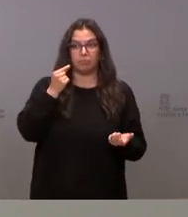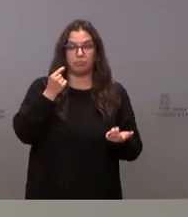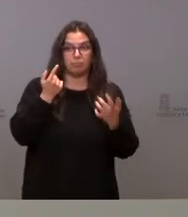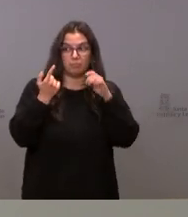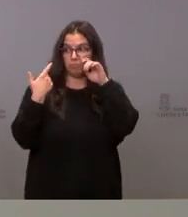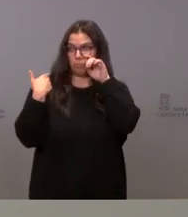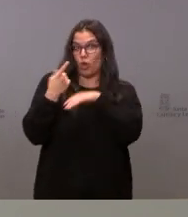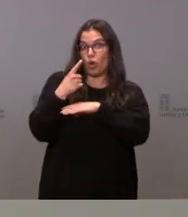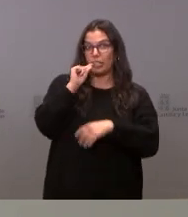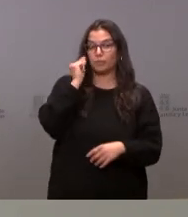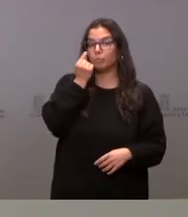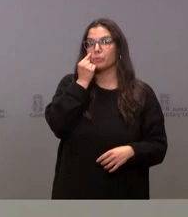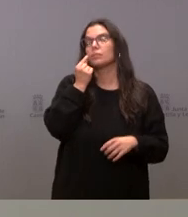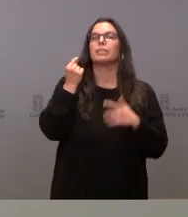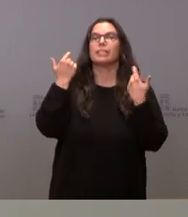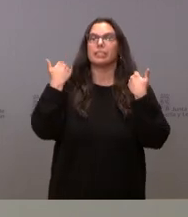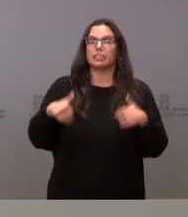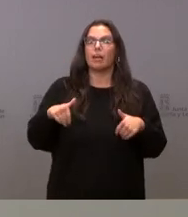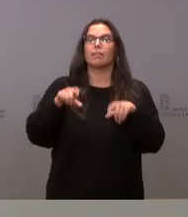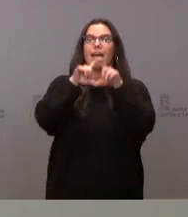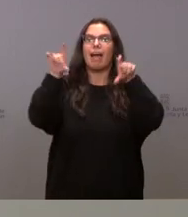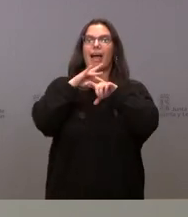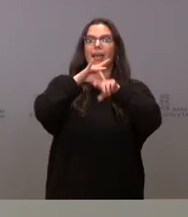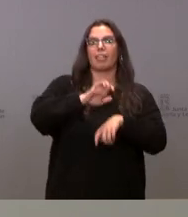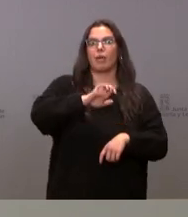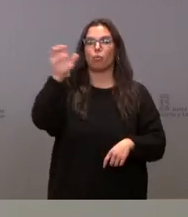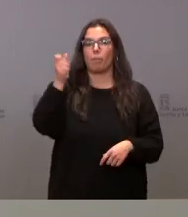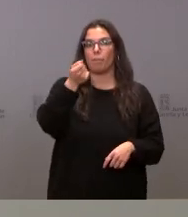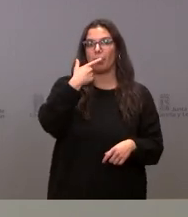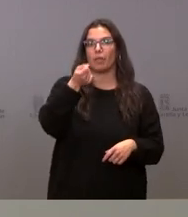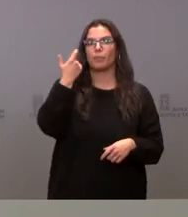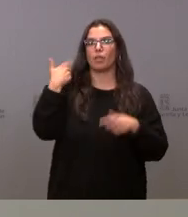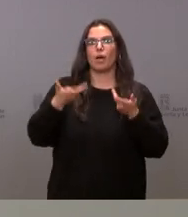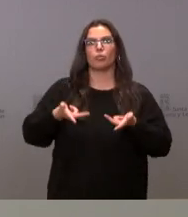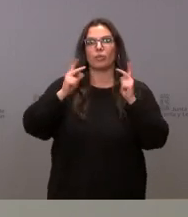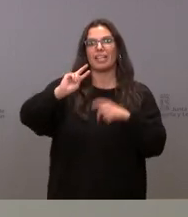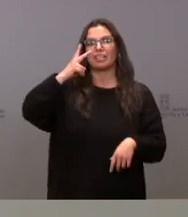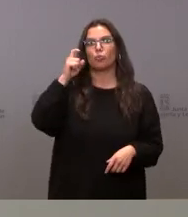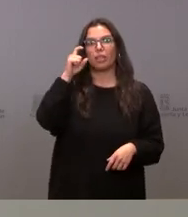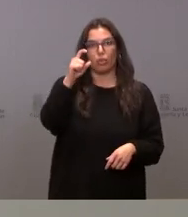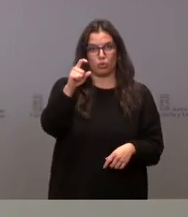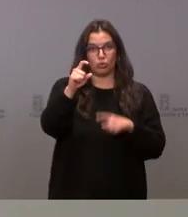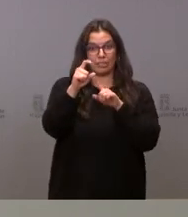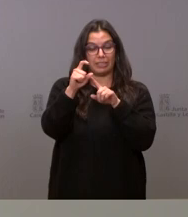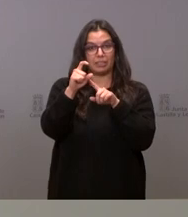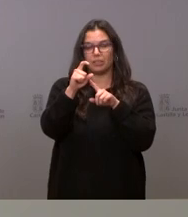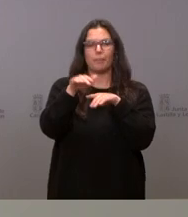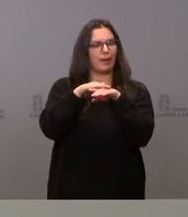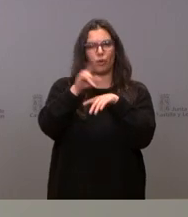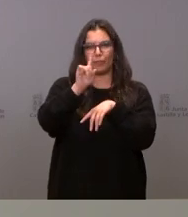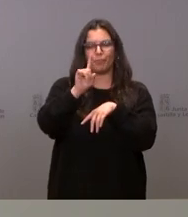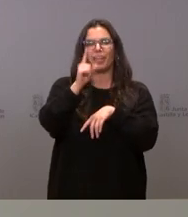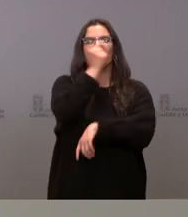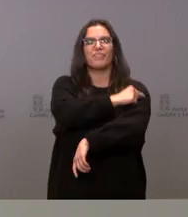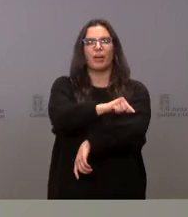si horas, pero hace muy poco que ya la Agencia Europea del Medicamento ha autorizado las segundas dosis cuando esto sucede, digo, perdón, la